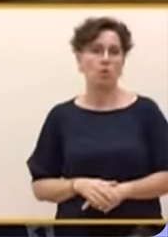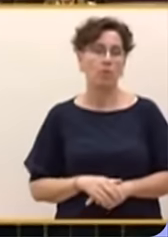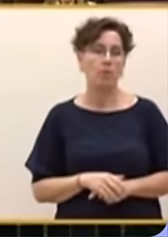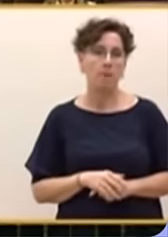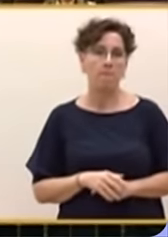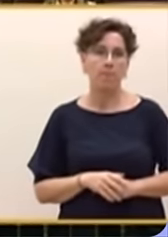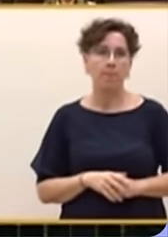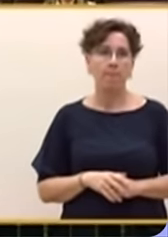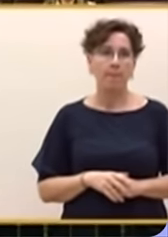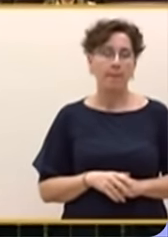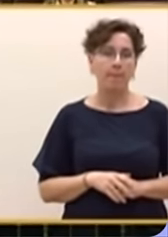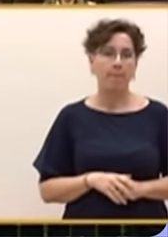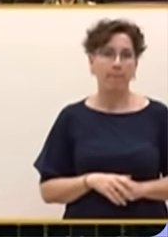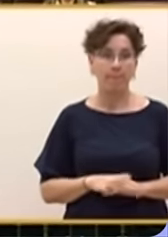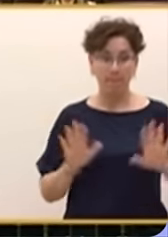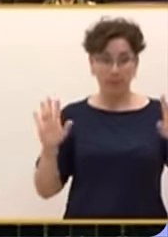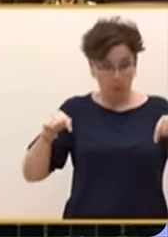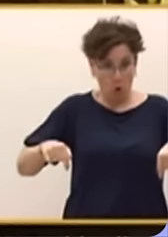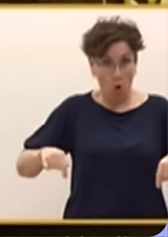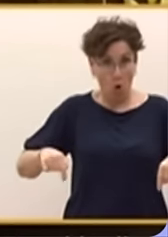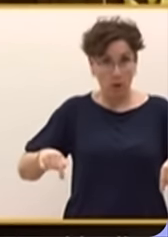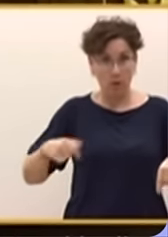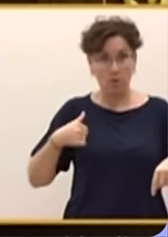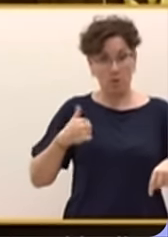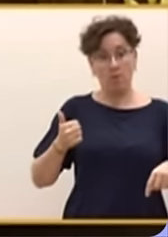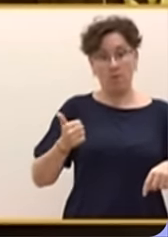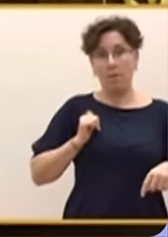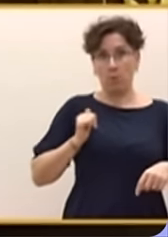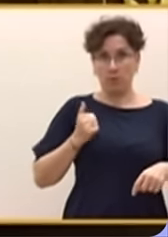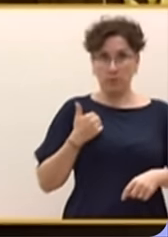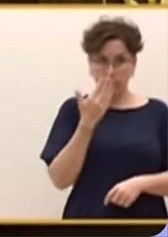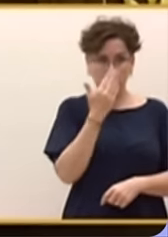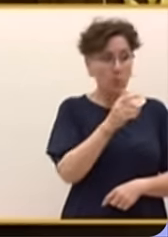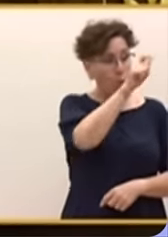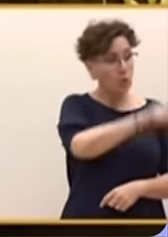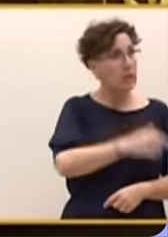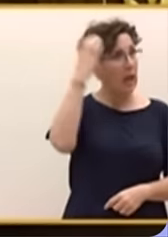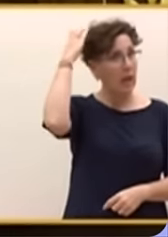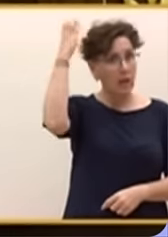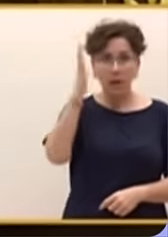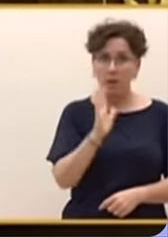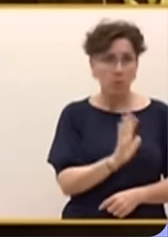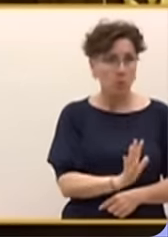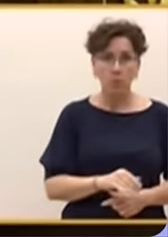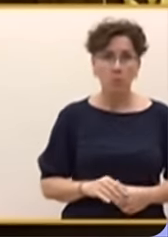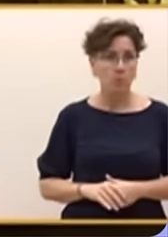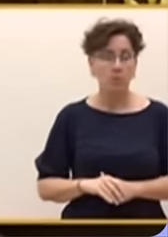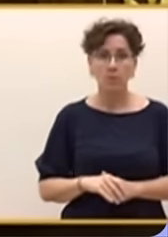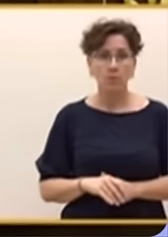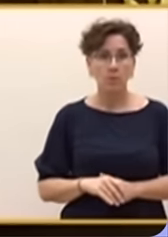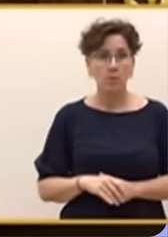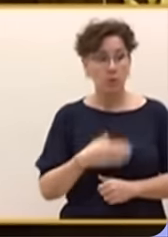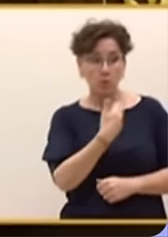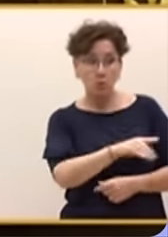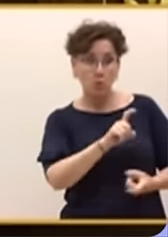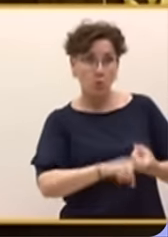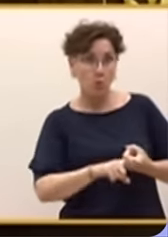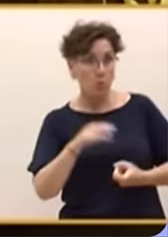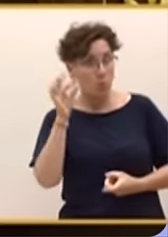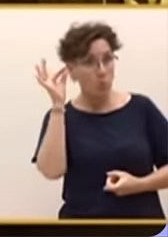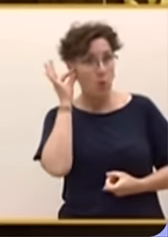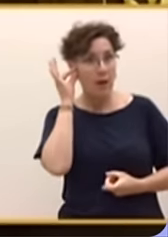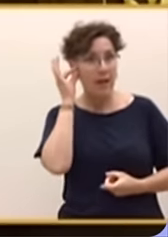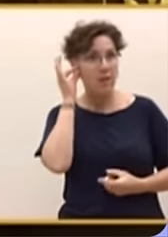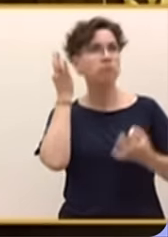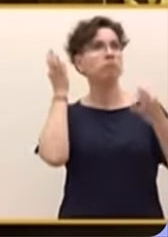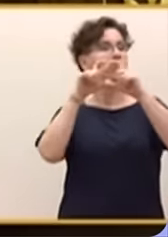Pero sobre todo hoy, yo quiero decirle que usted no es el rey y que su señora no